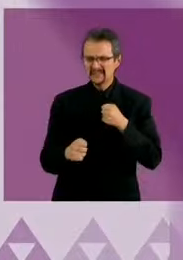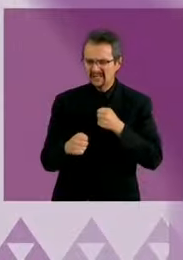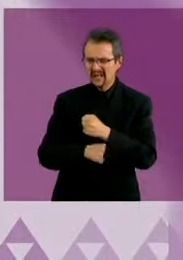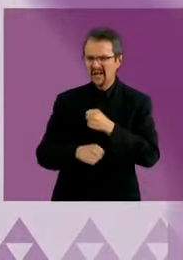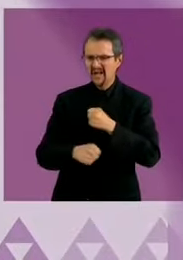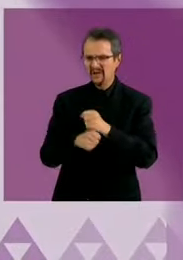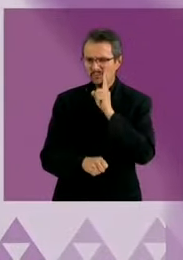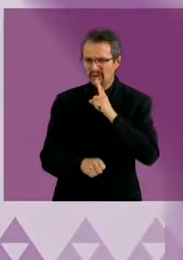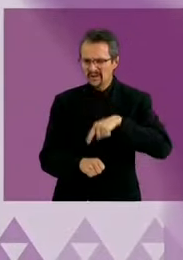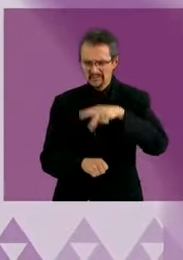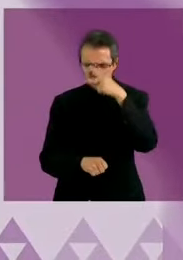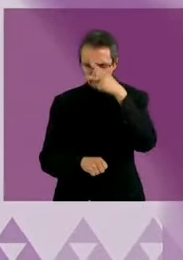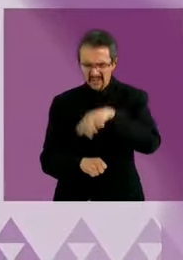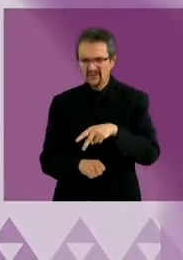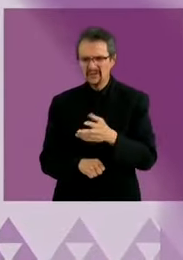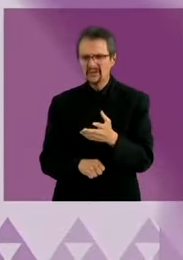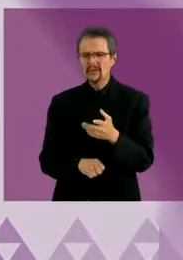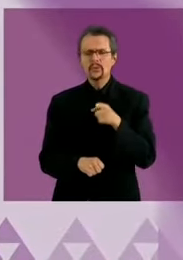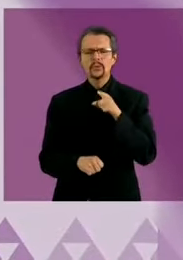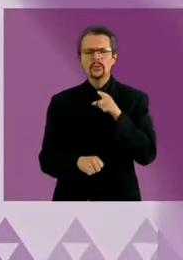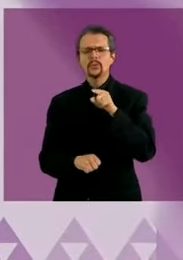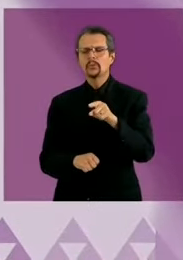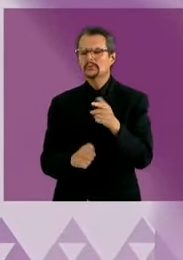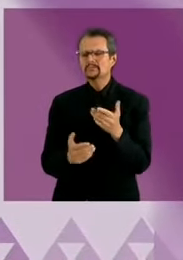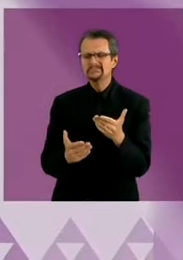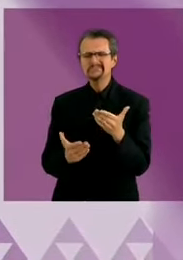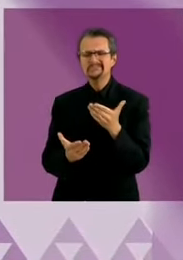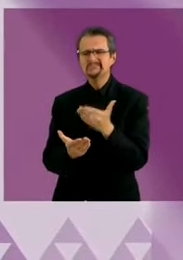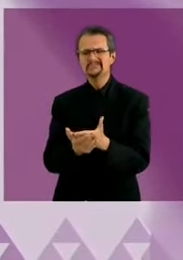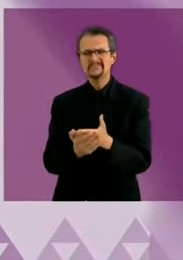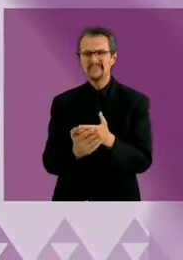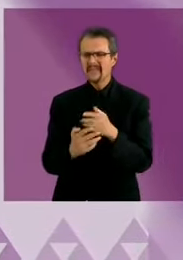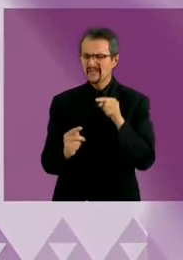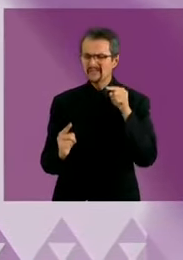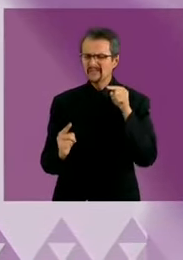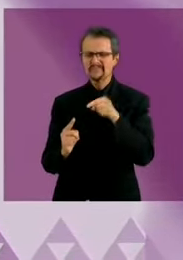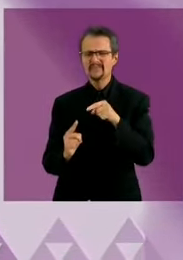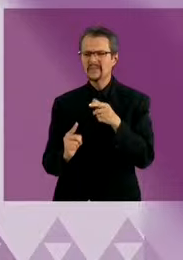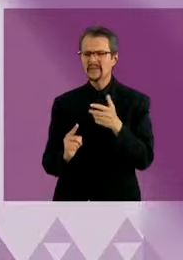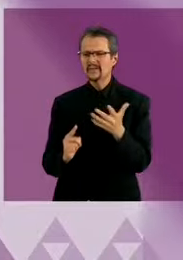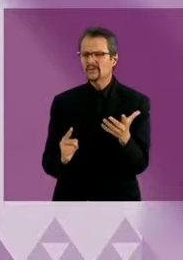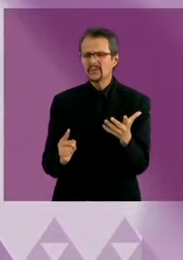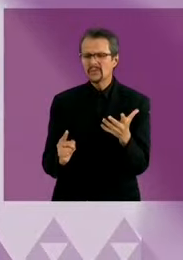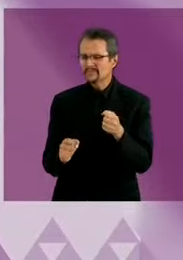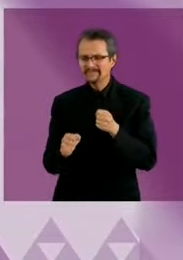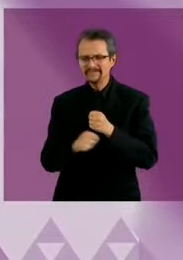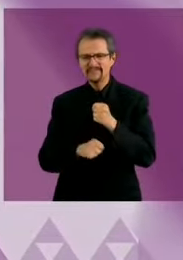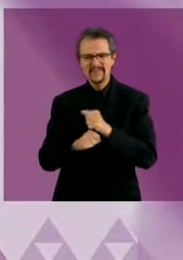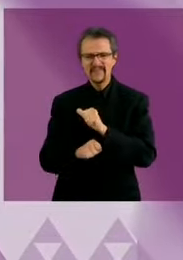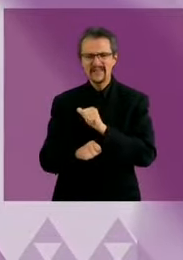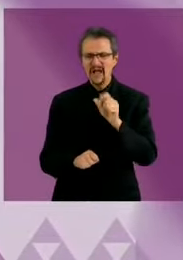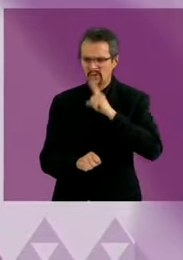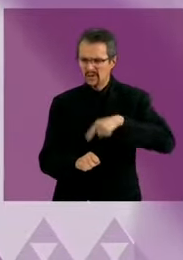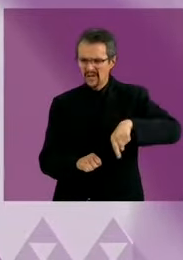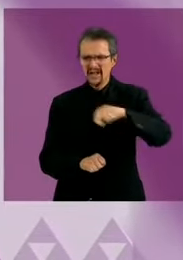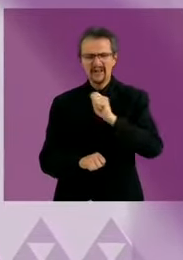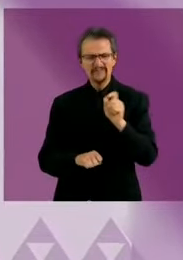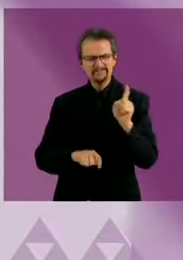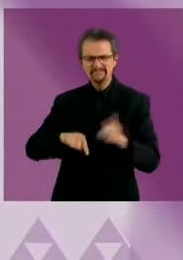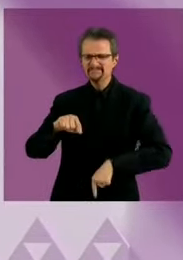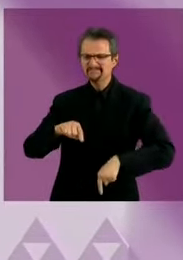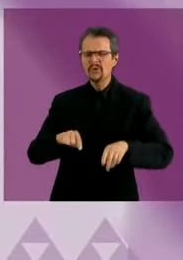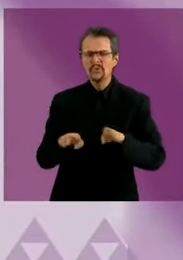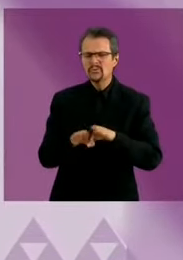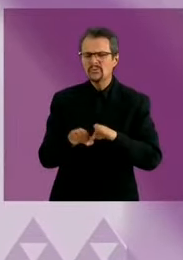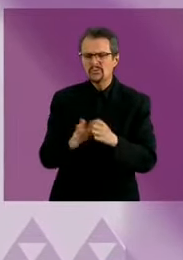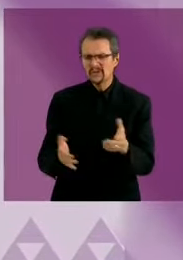México cuáles serían sus medidas concretas para prevenir y combatir la violencia de género así como para garantizar el